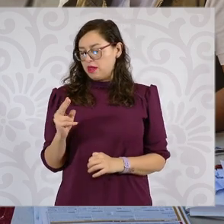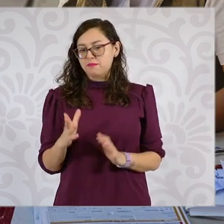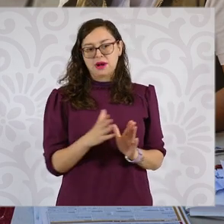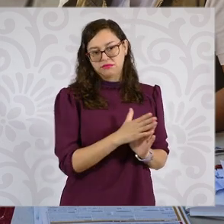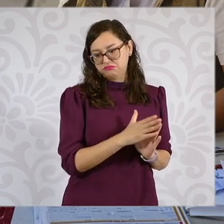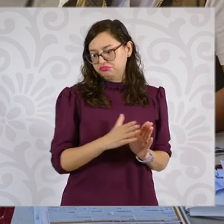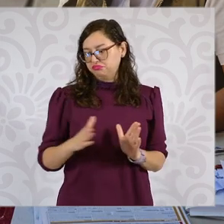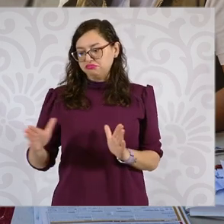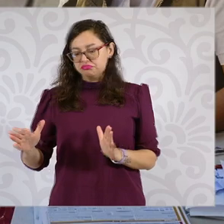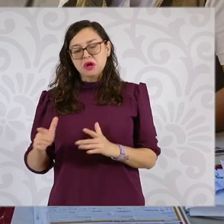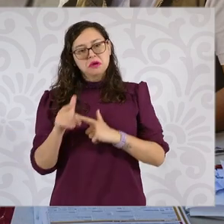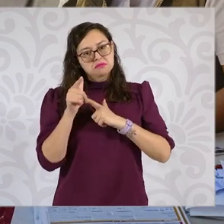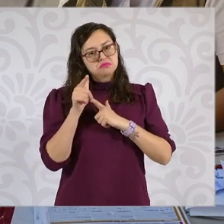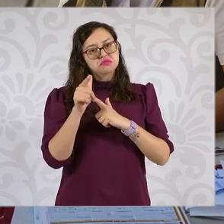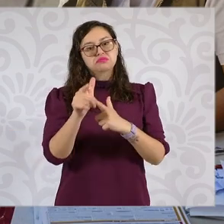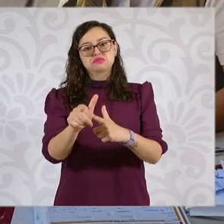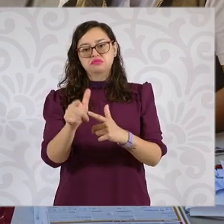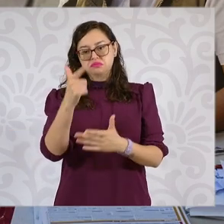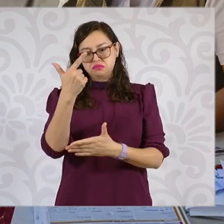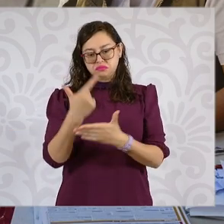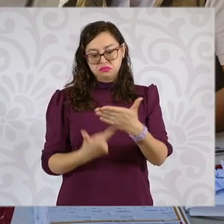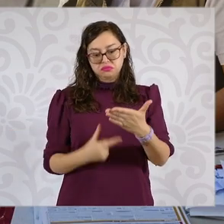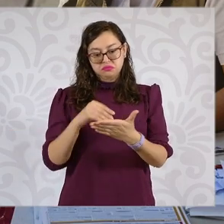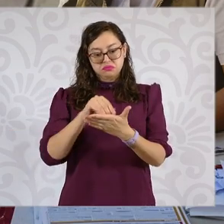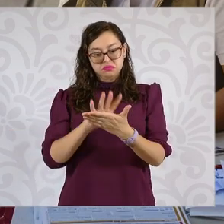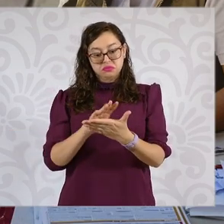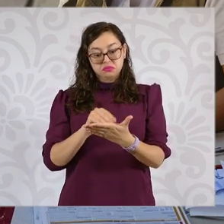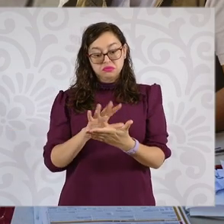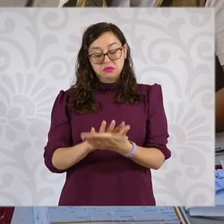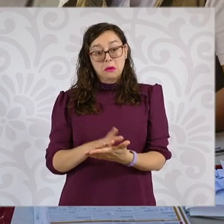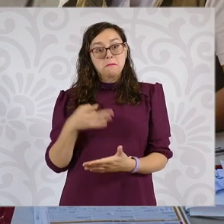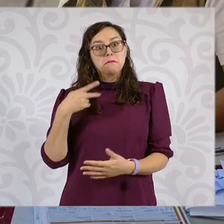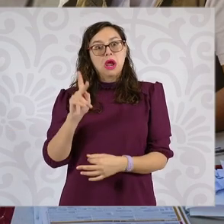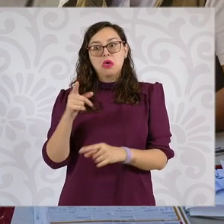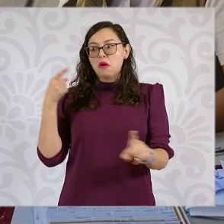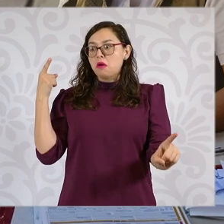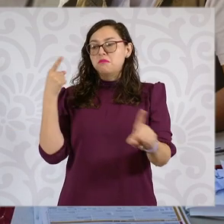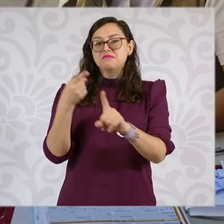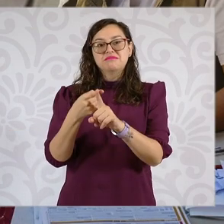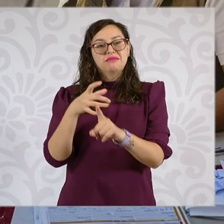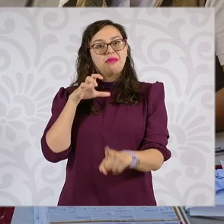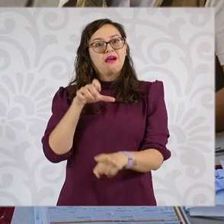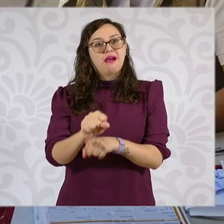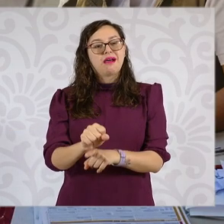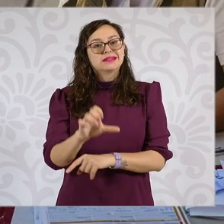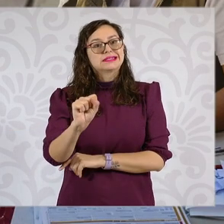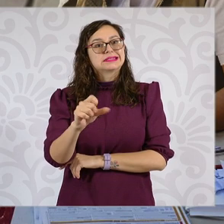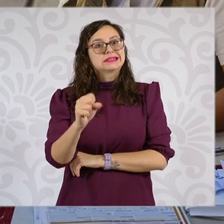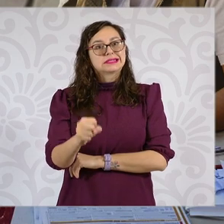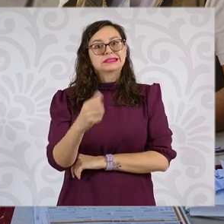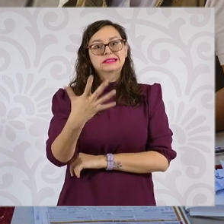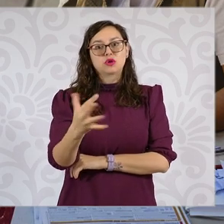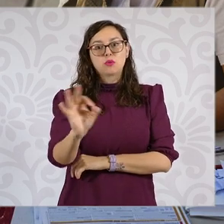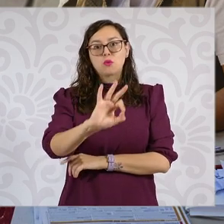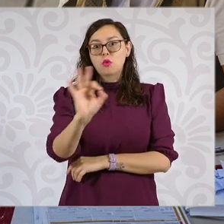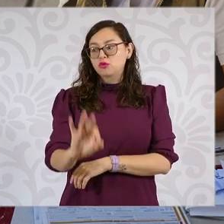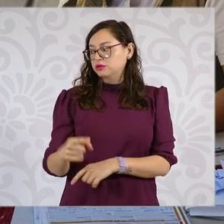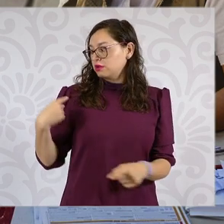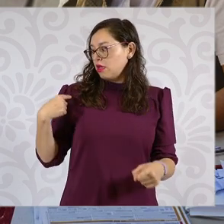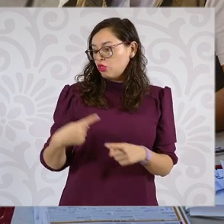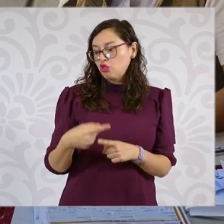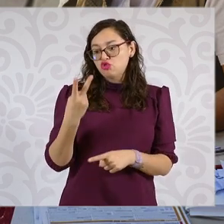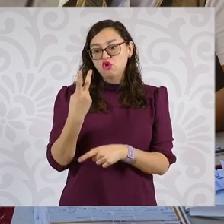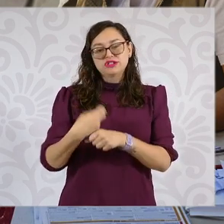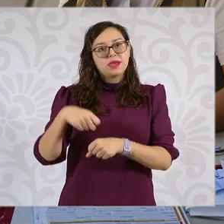el 65 por ciento de la meta en dos semanas, así que seguramente vamos a acabar antes